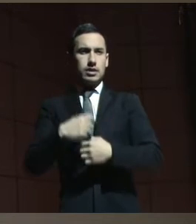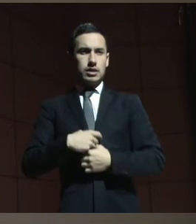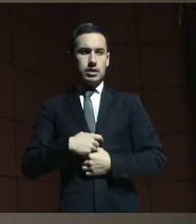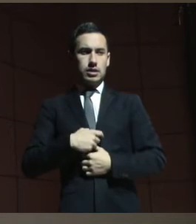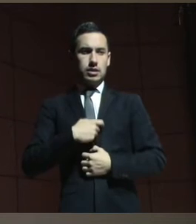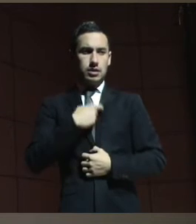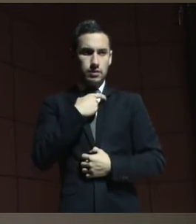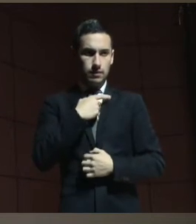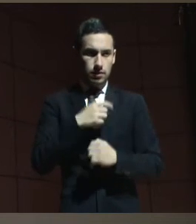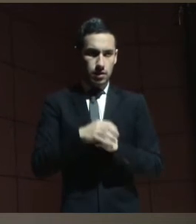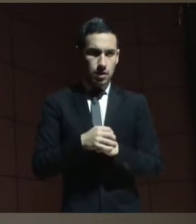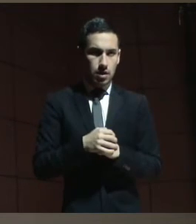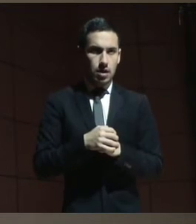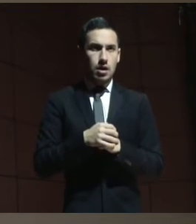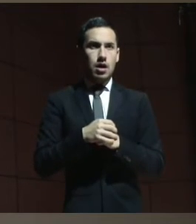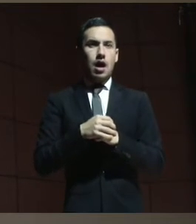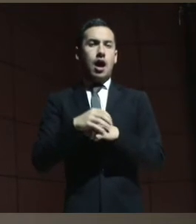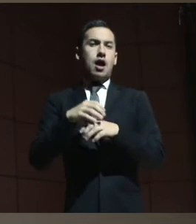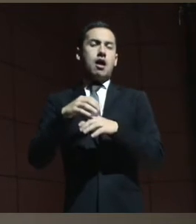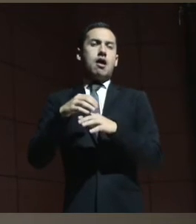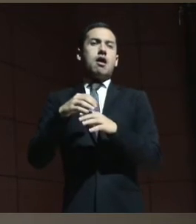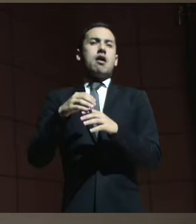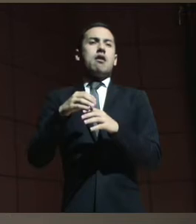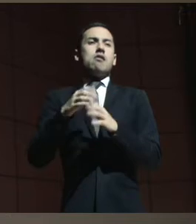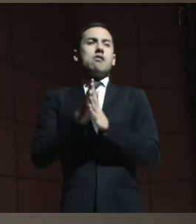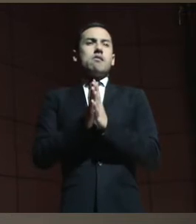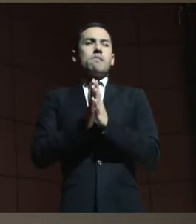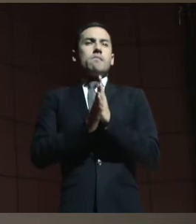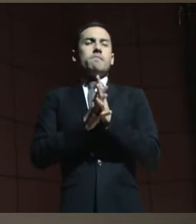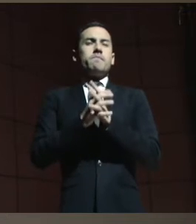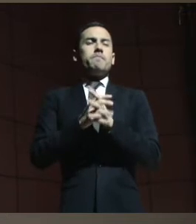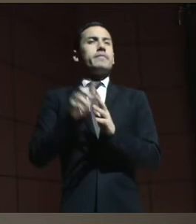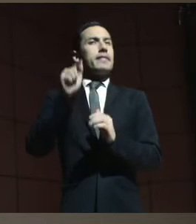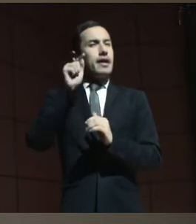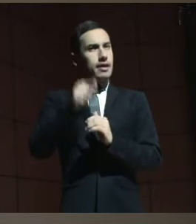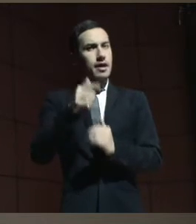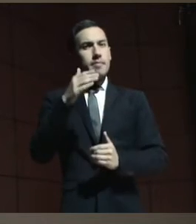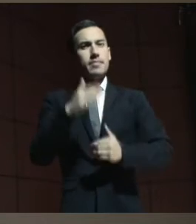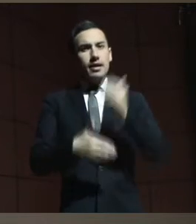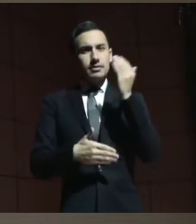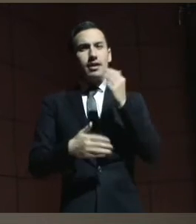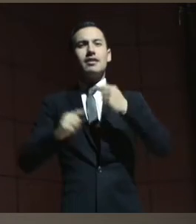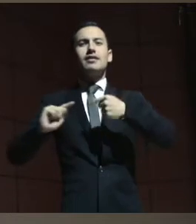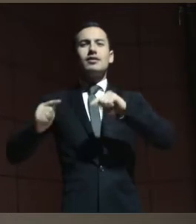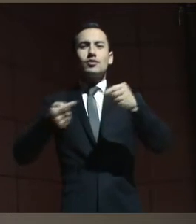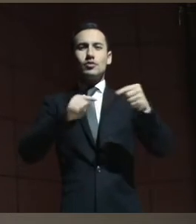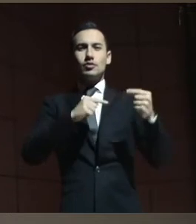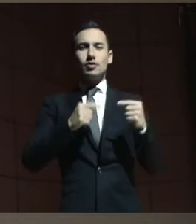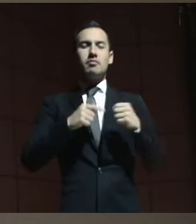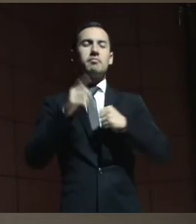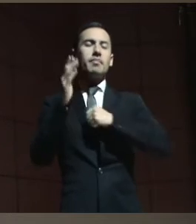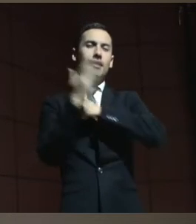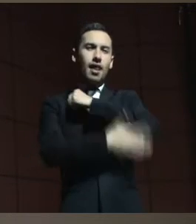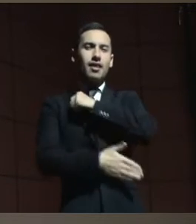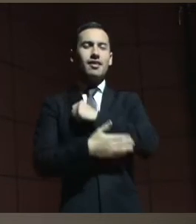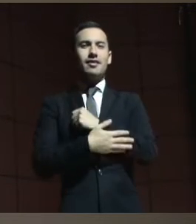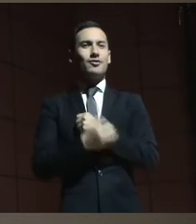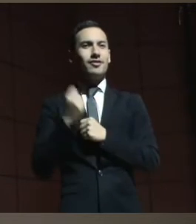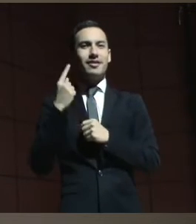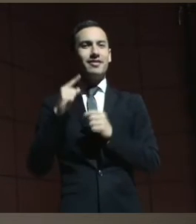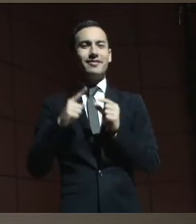tejido del fuero penal. Entonces comienza ahí una discusión entre jueces